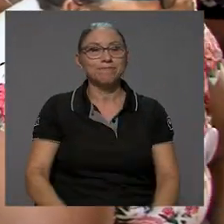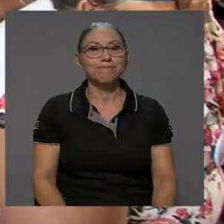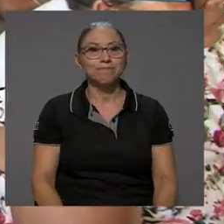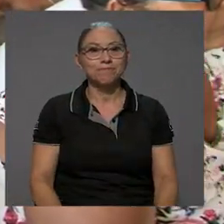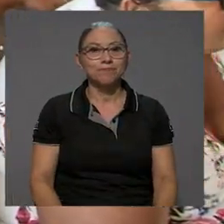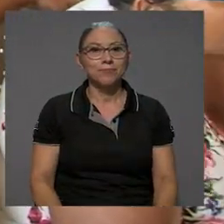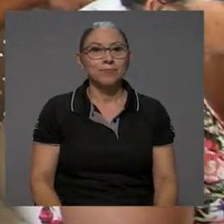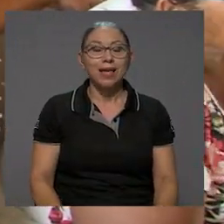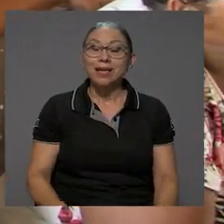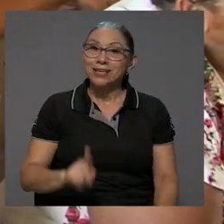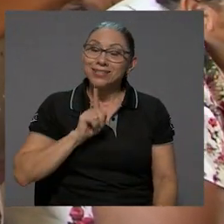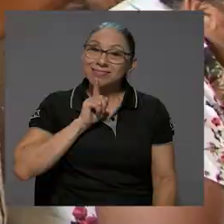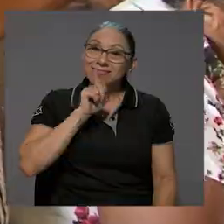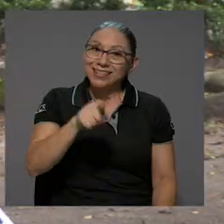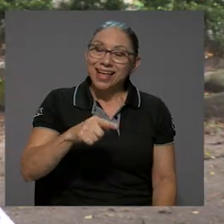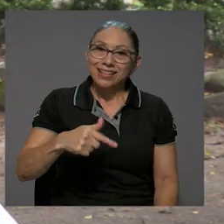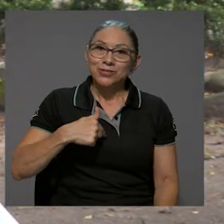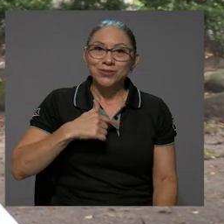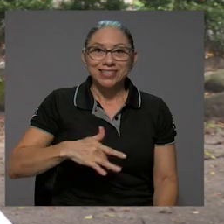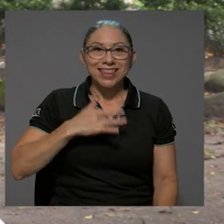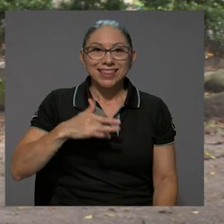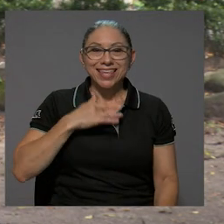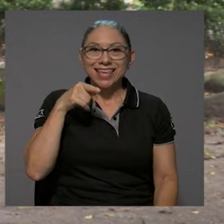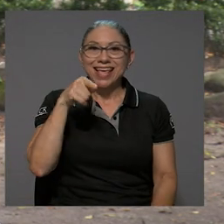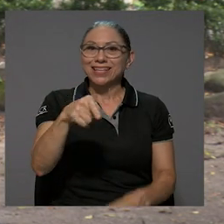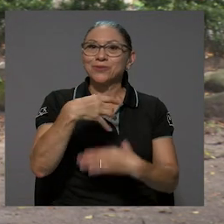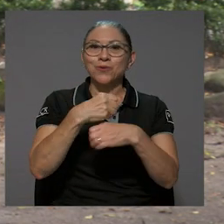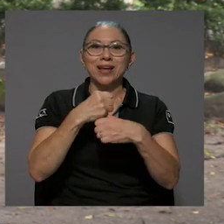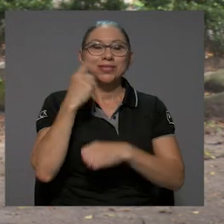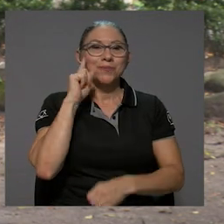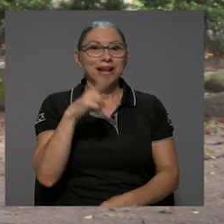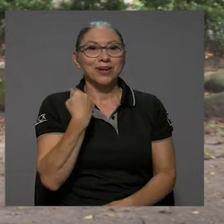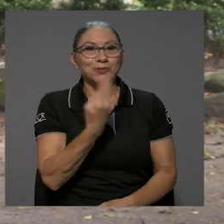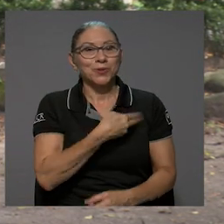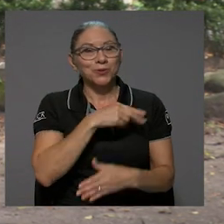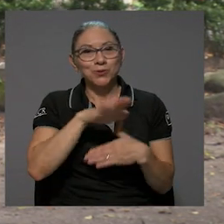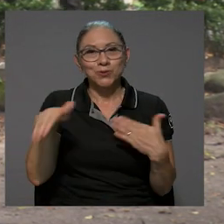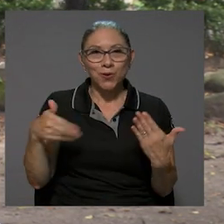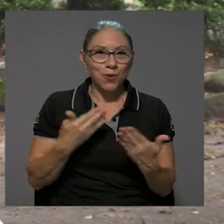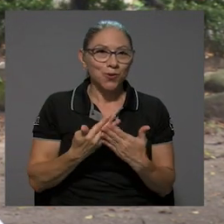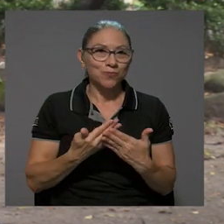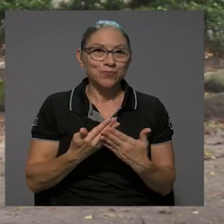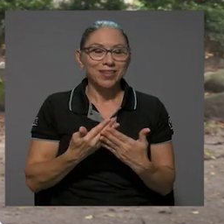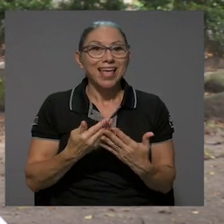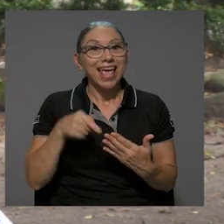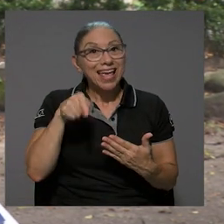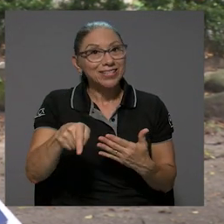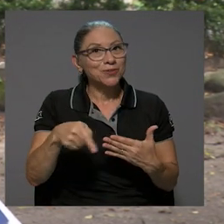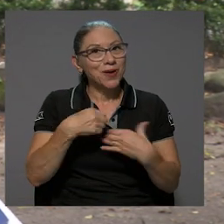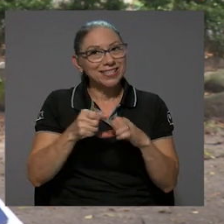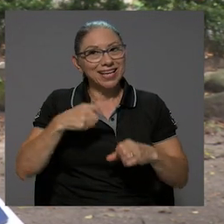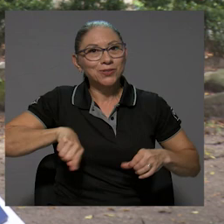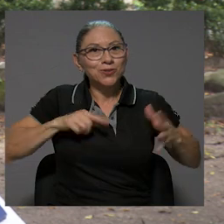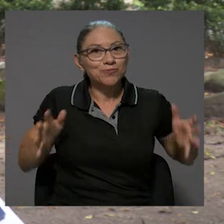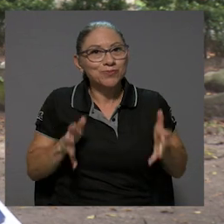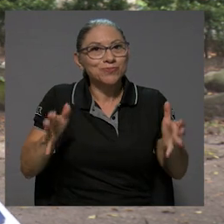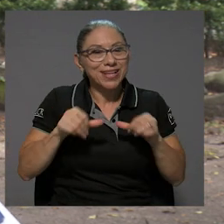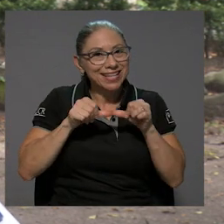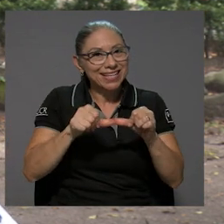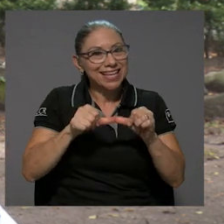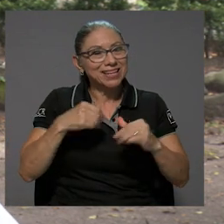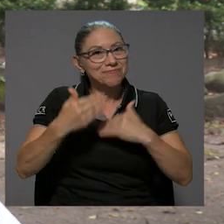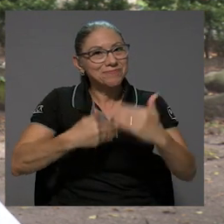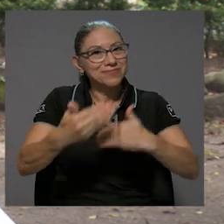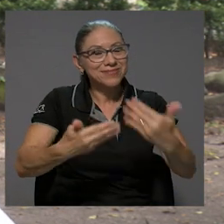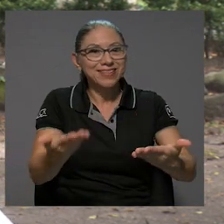Muy bien, sentí de verdad que lo han hecho para nosotros todos y de verdad que esto nos anima a seguir adelante,